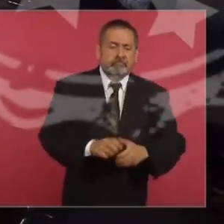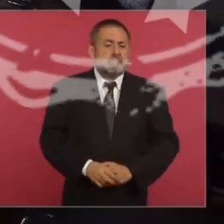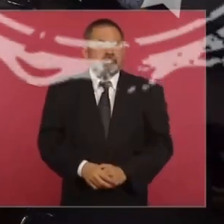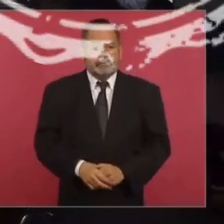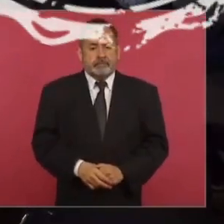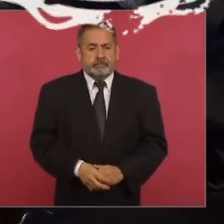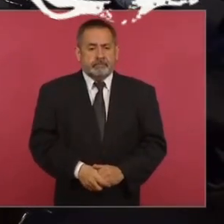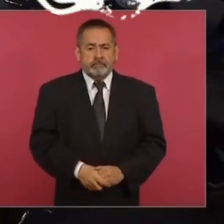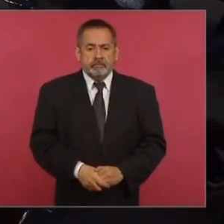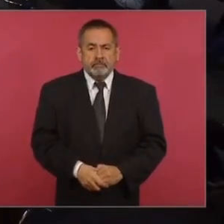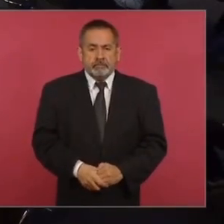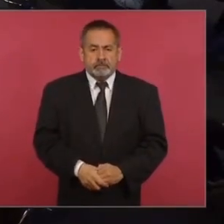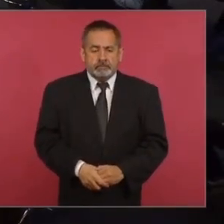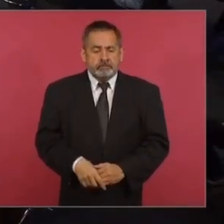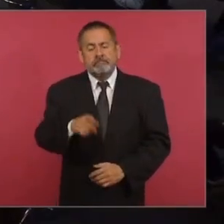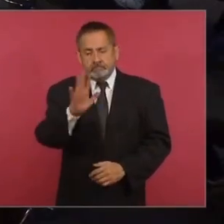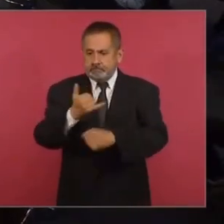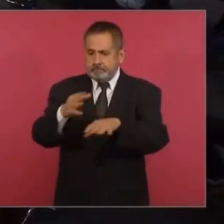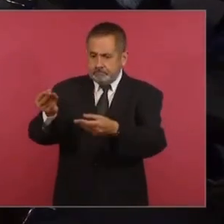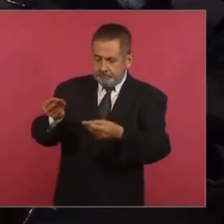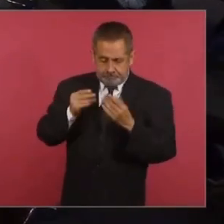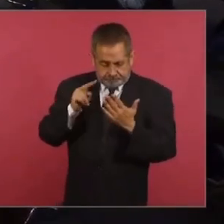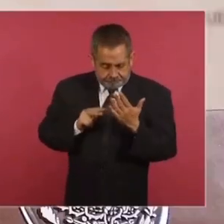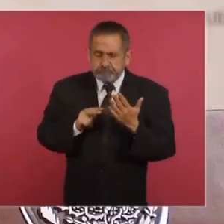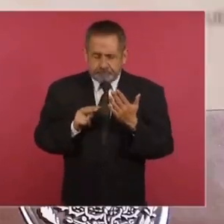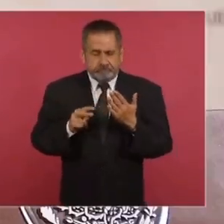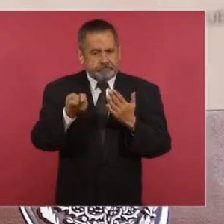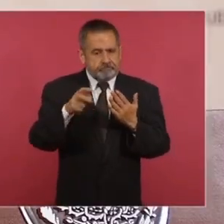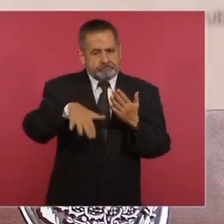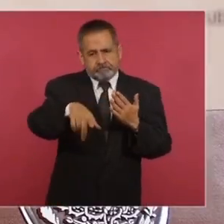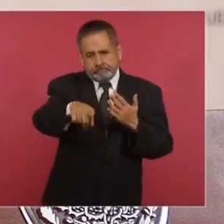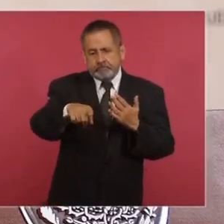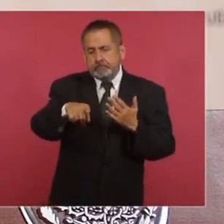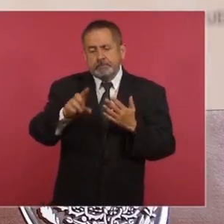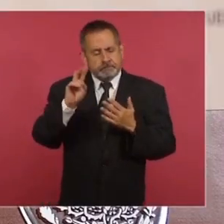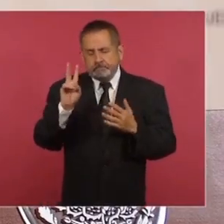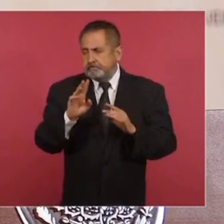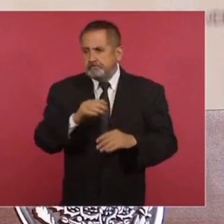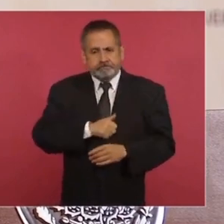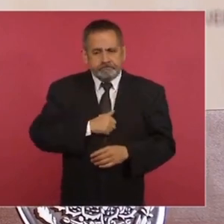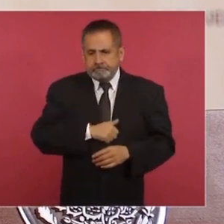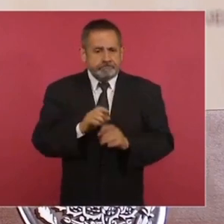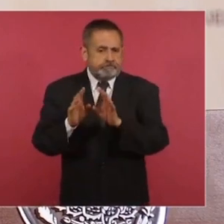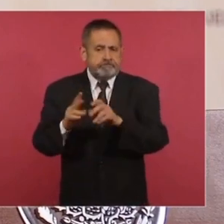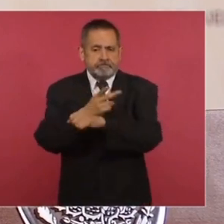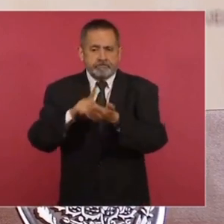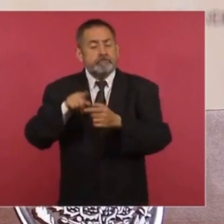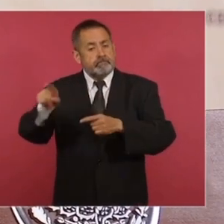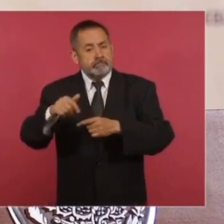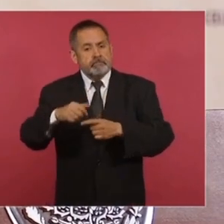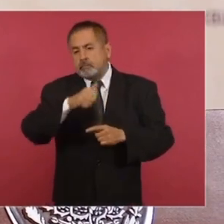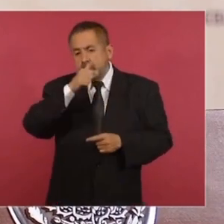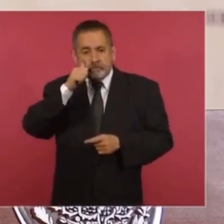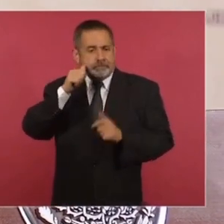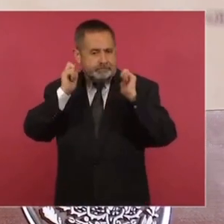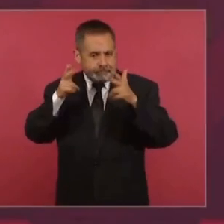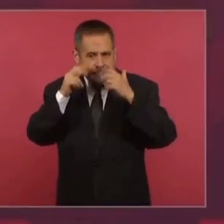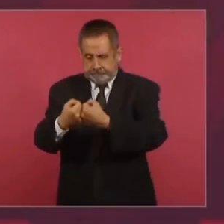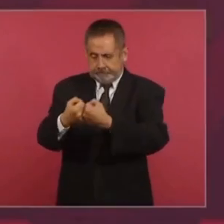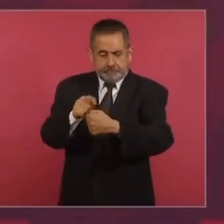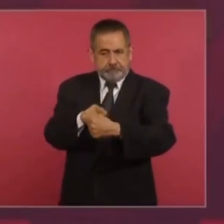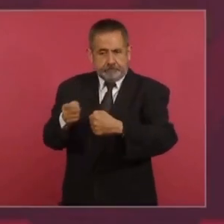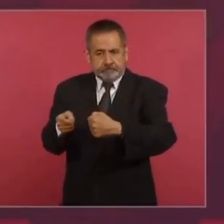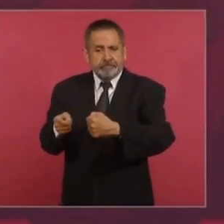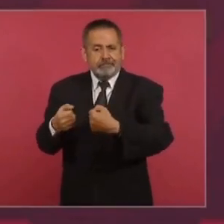Bueno, ya se tiene información de los casos, de lo que lamentablemente sucedió en Juárez, Chiapas, en los límites